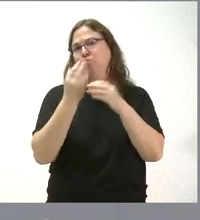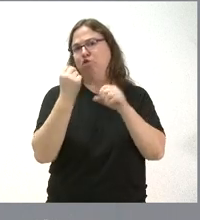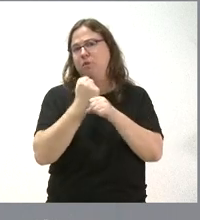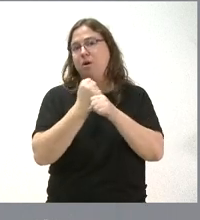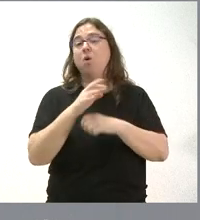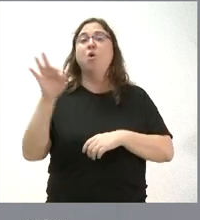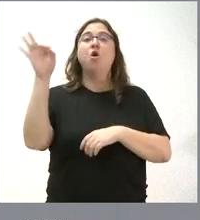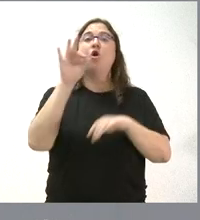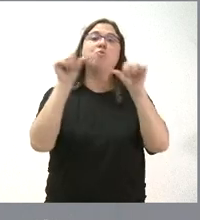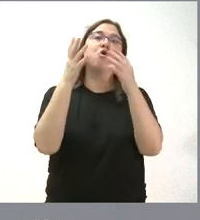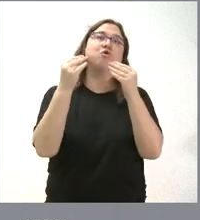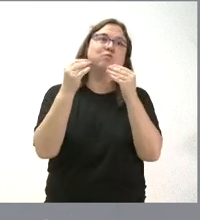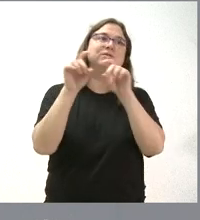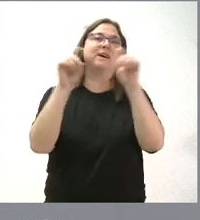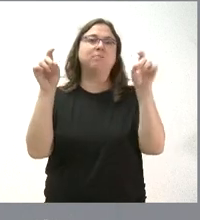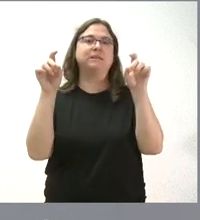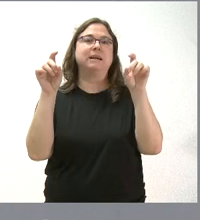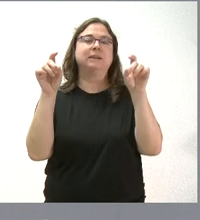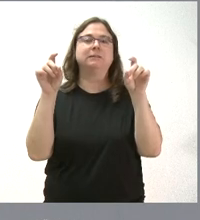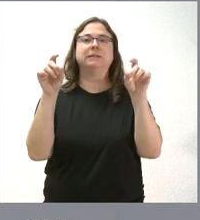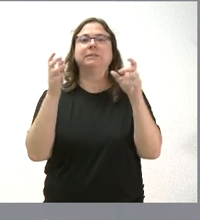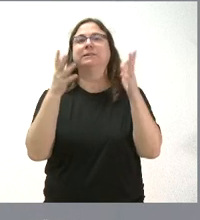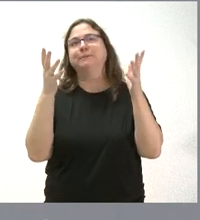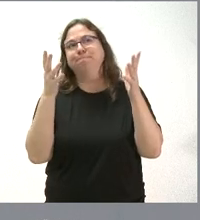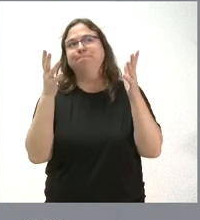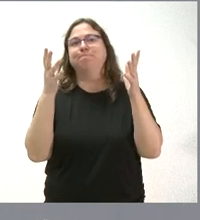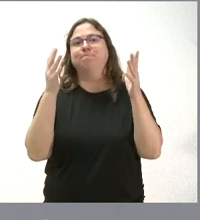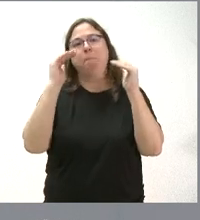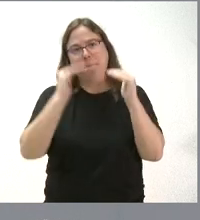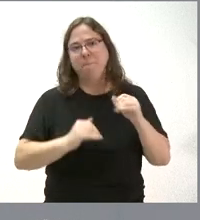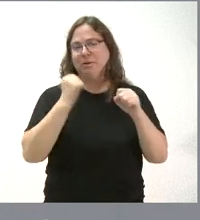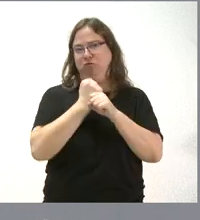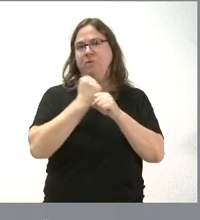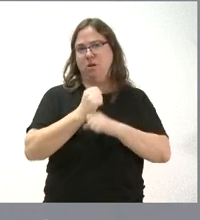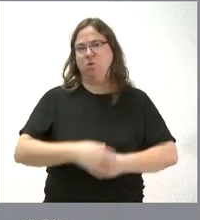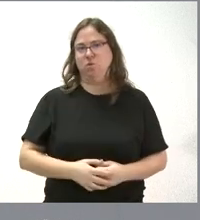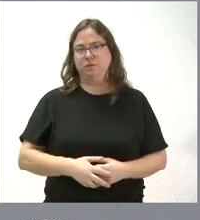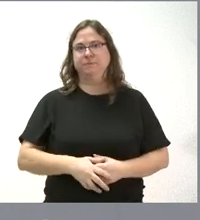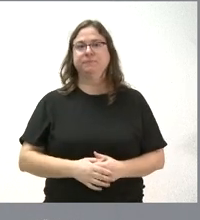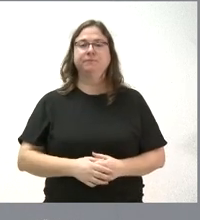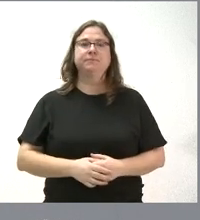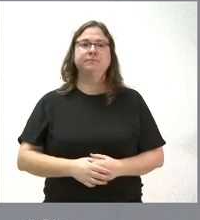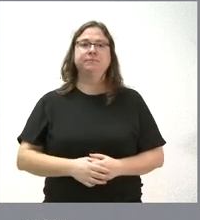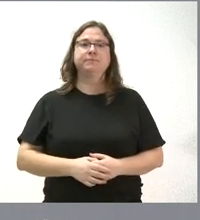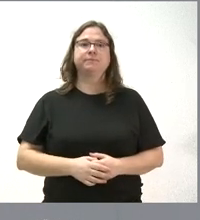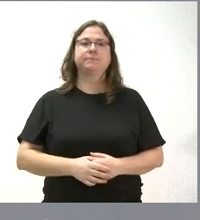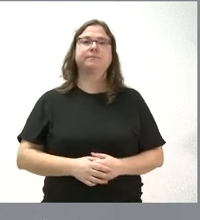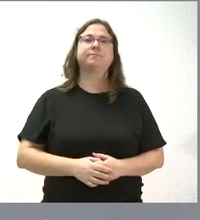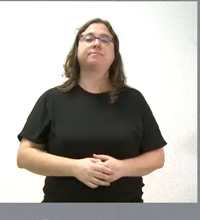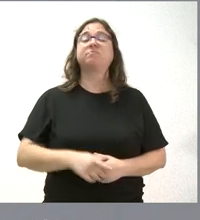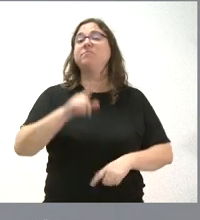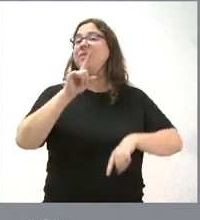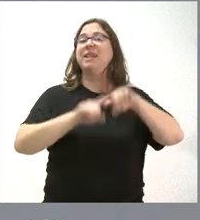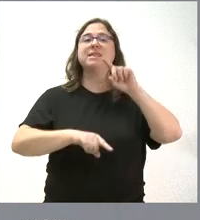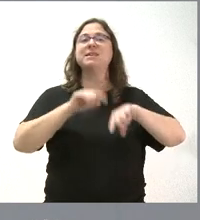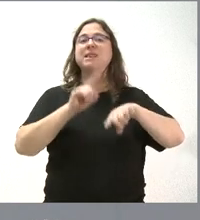modelo de muchas empresas con menos trabajadores por empresa. Esto depende